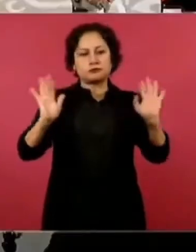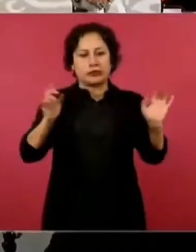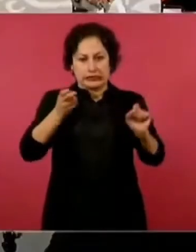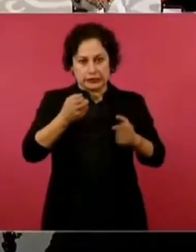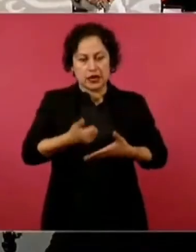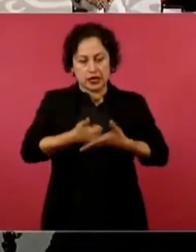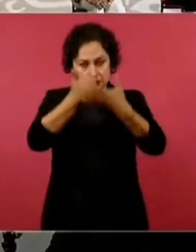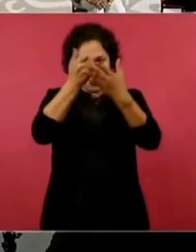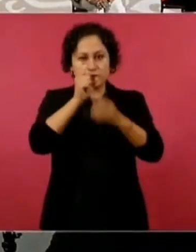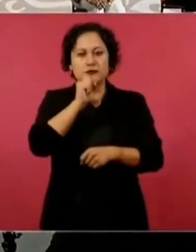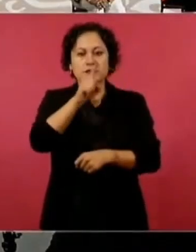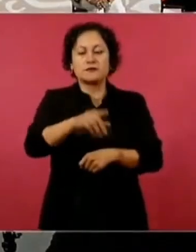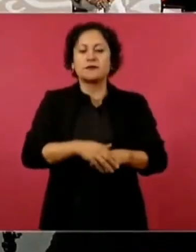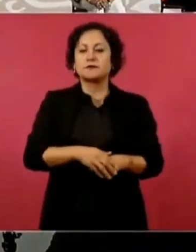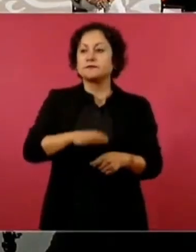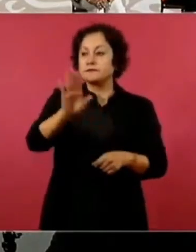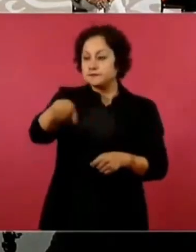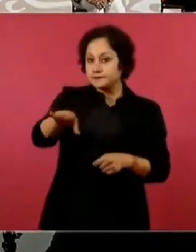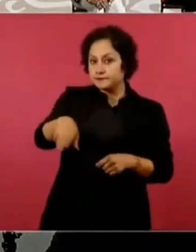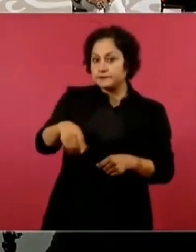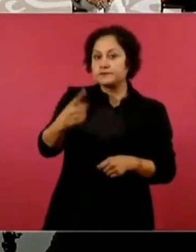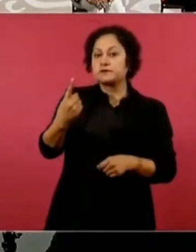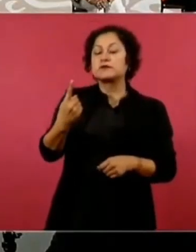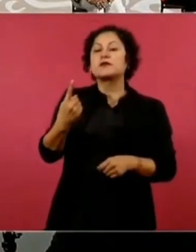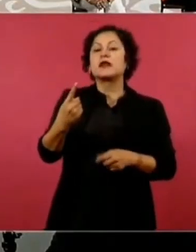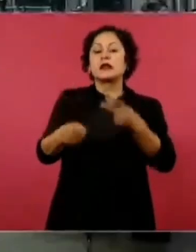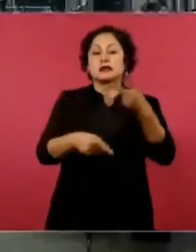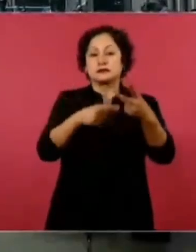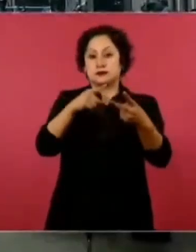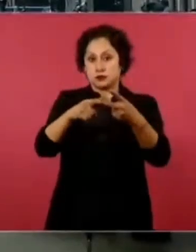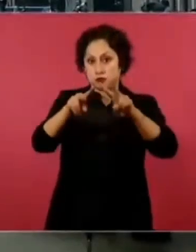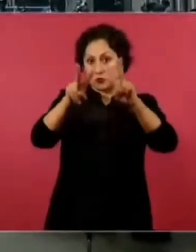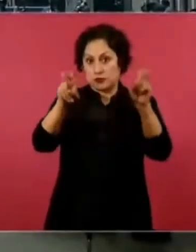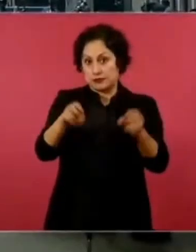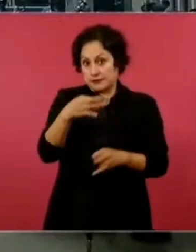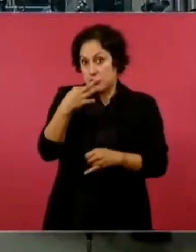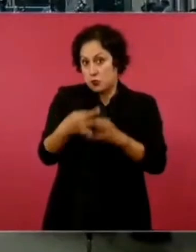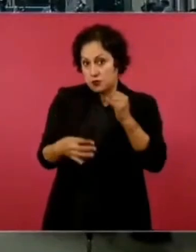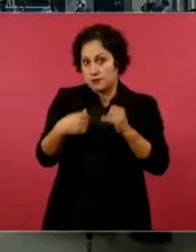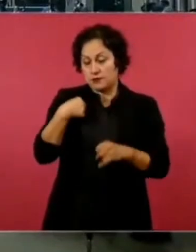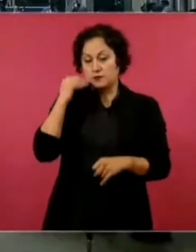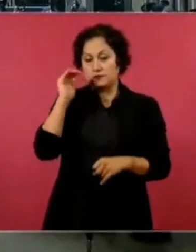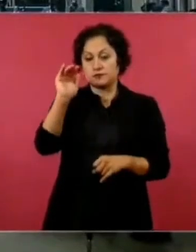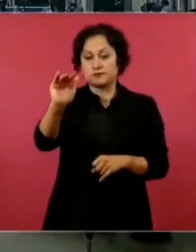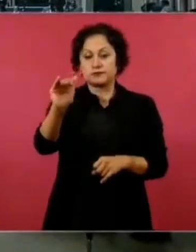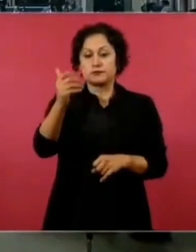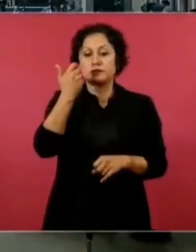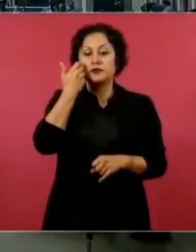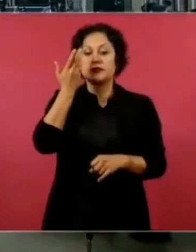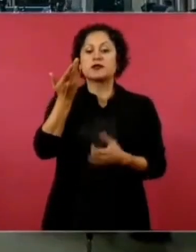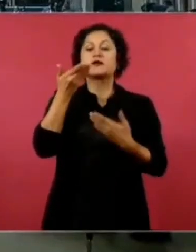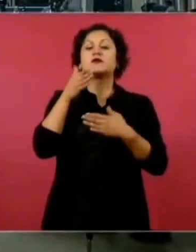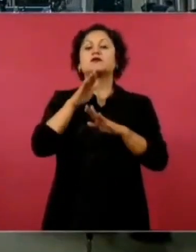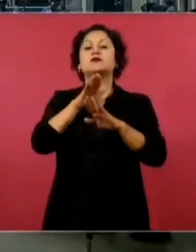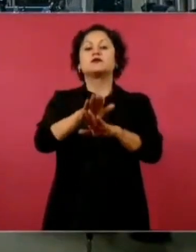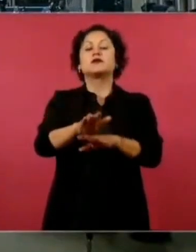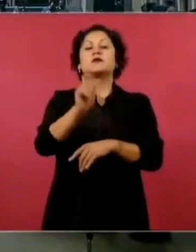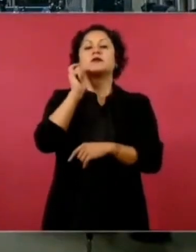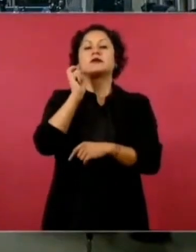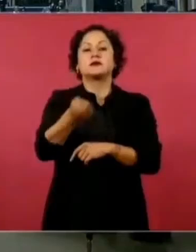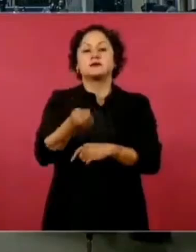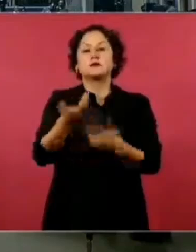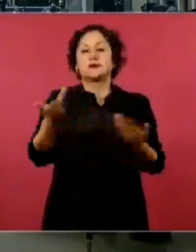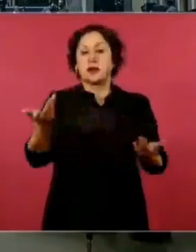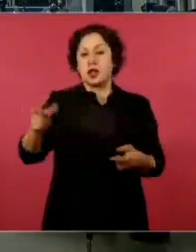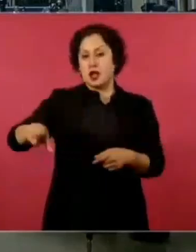Finalmente, quiero tocar el segundo tema y último. Sobre estos gobiernos